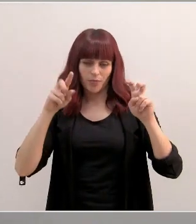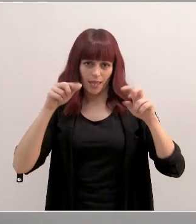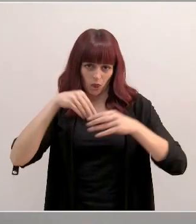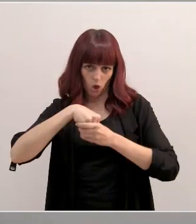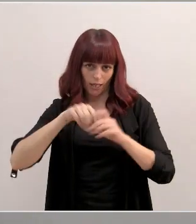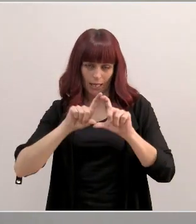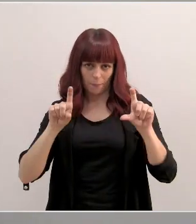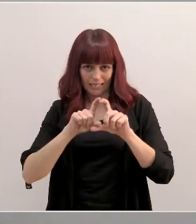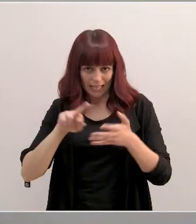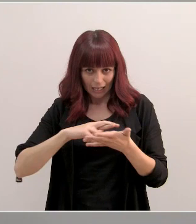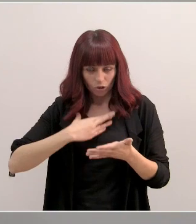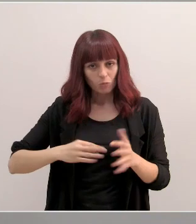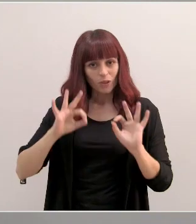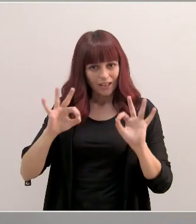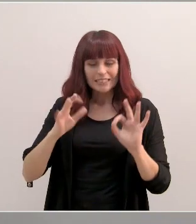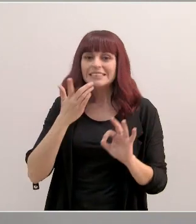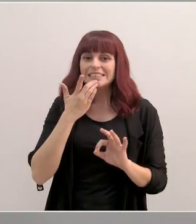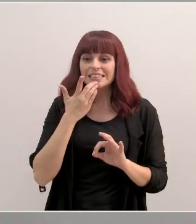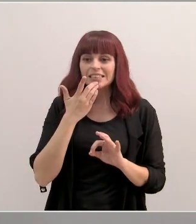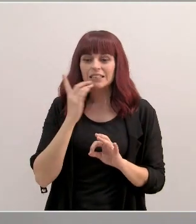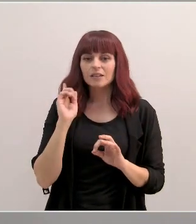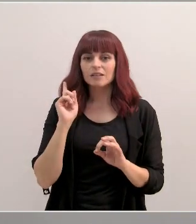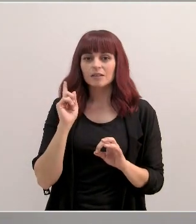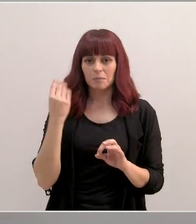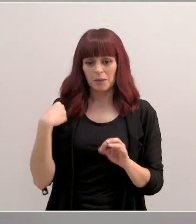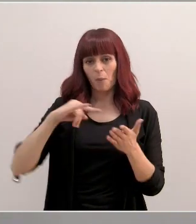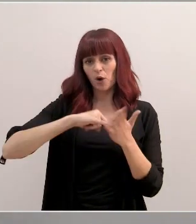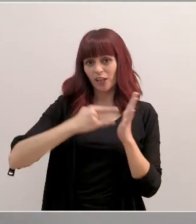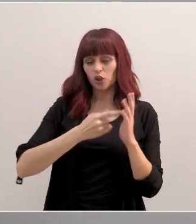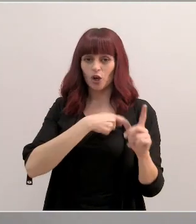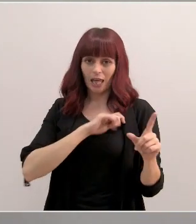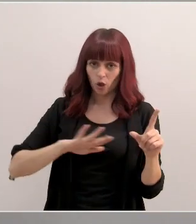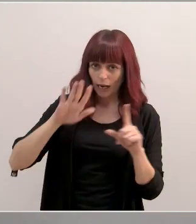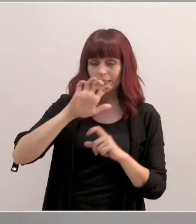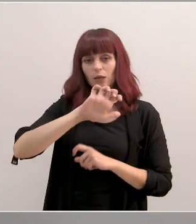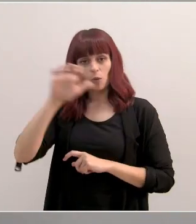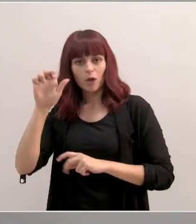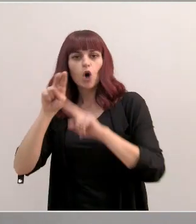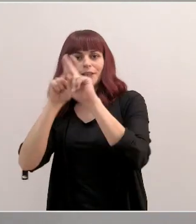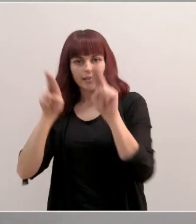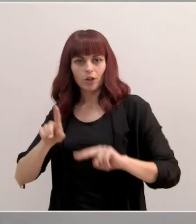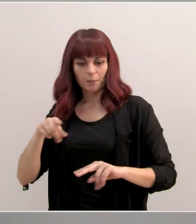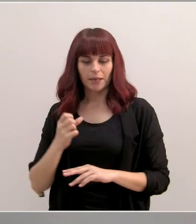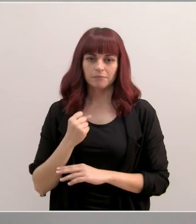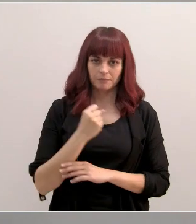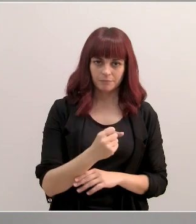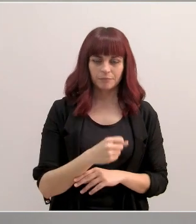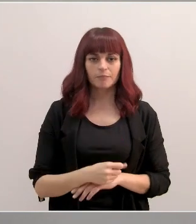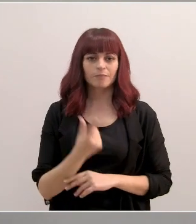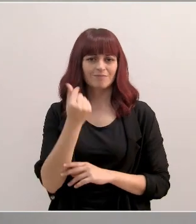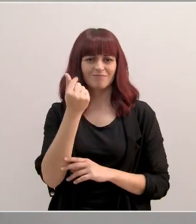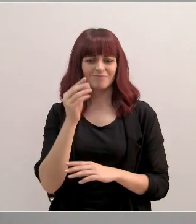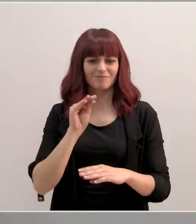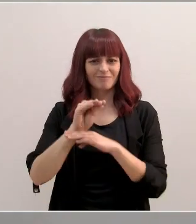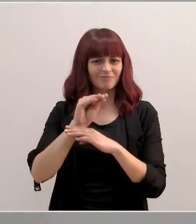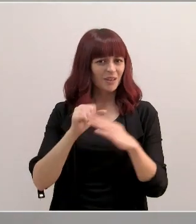regional, especialmente los que promuevan la participación en proyectos nacionales, europeos e internacionales. La cuantía máxima de la